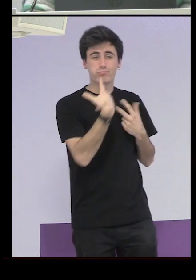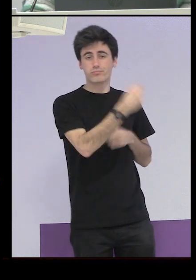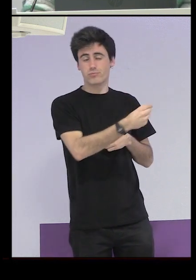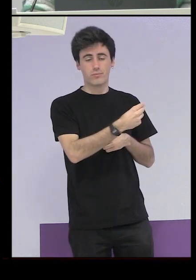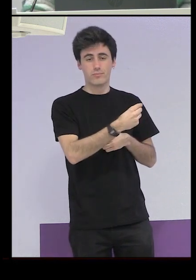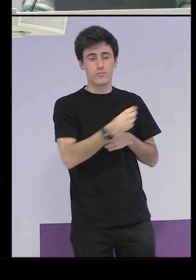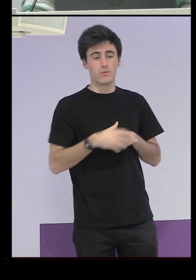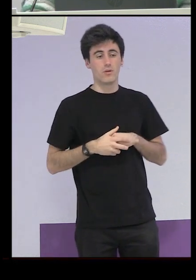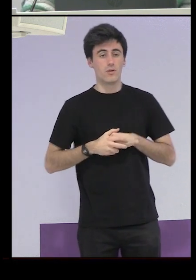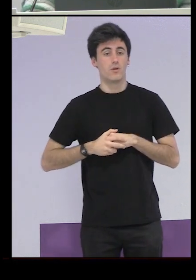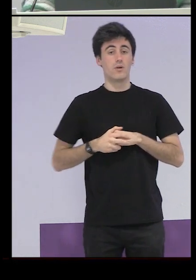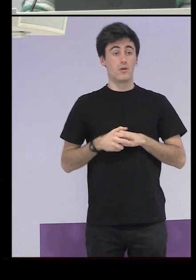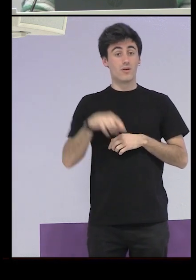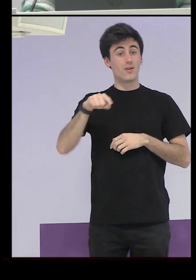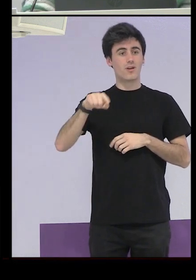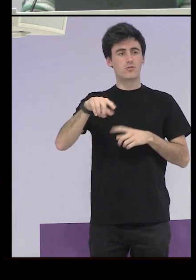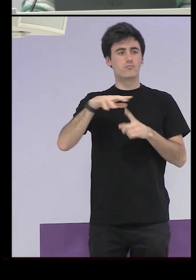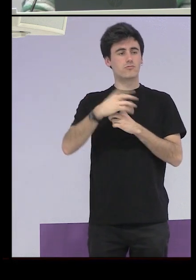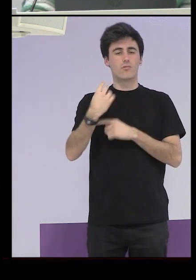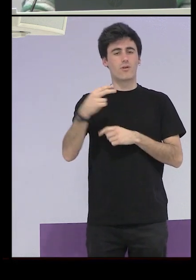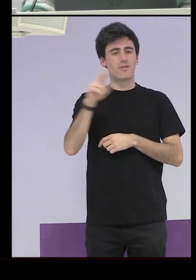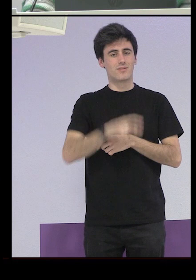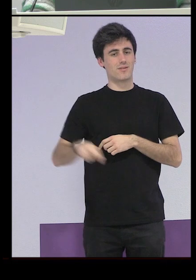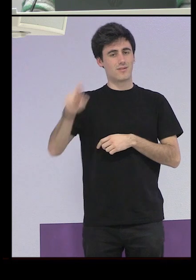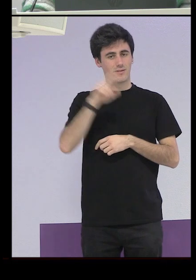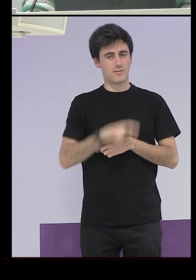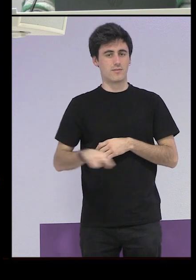pasaba muy a menudo también